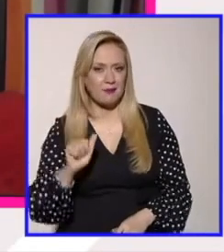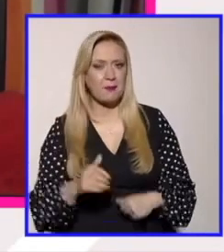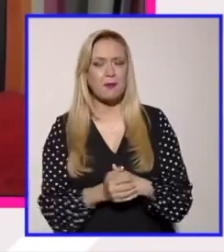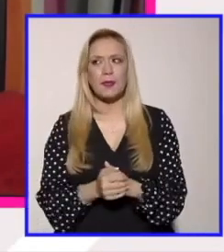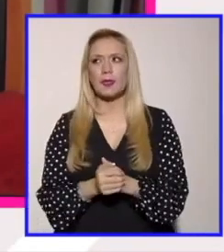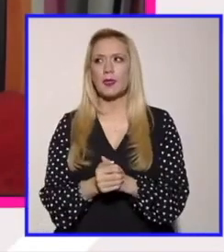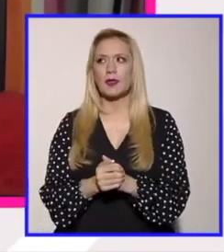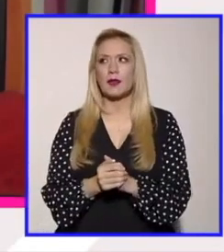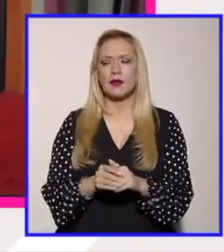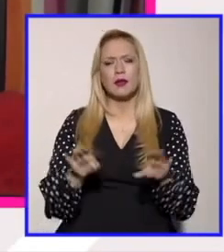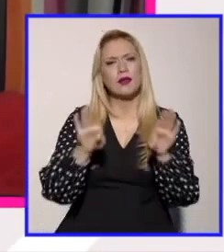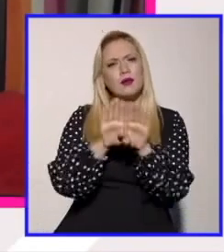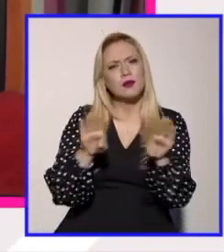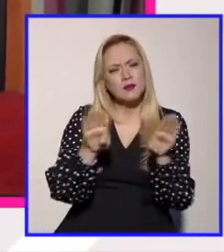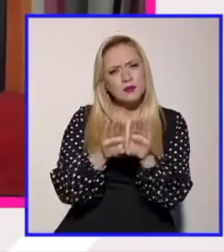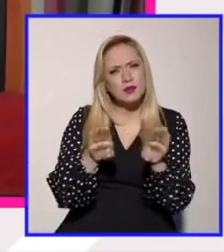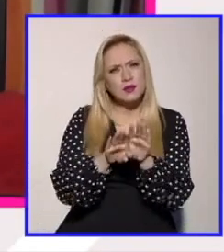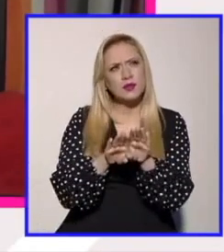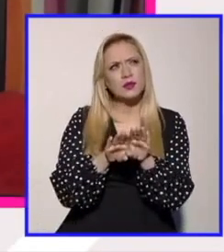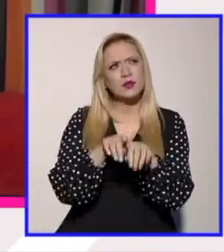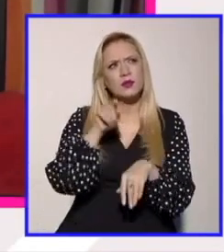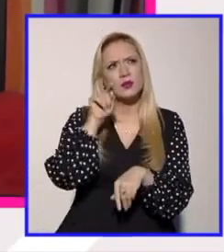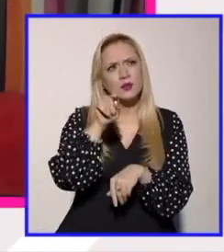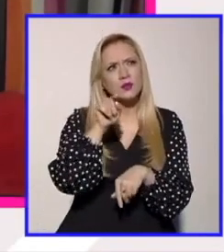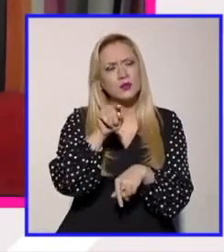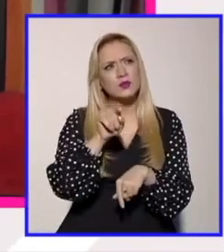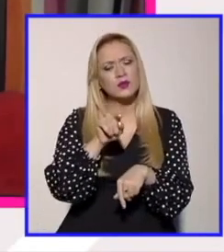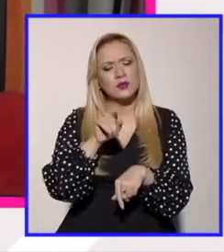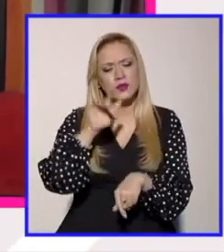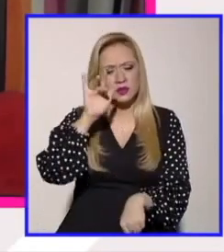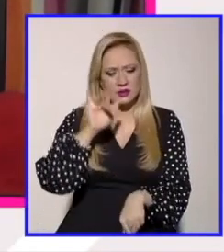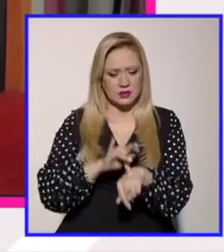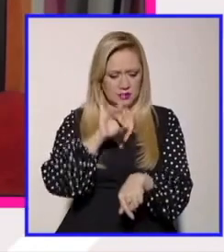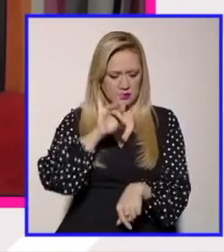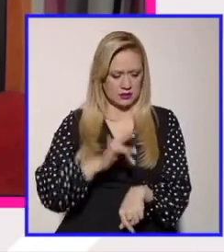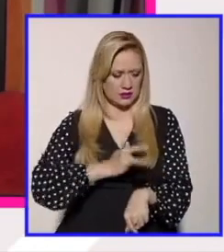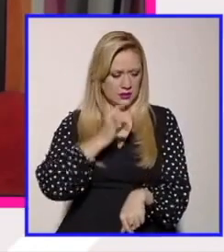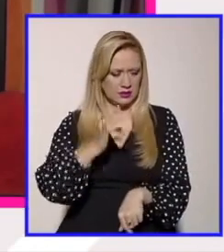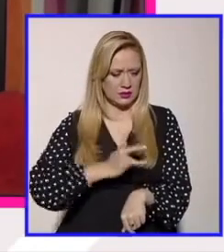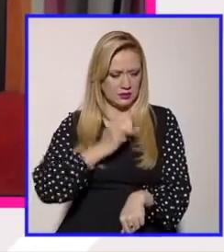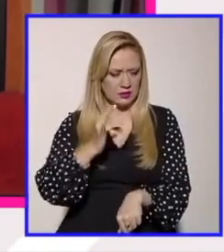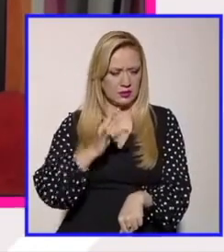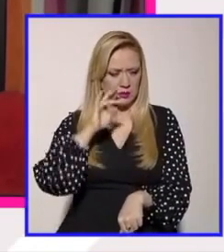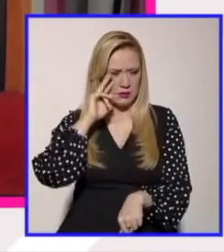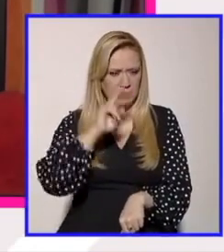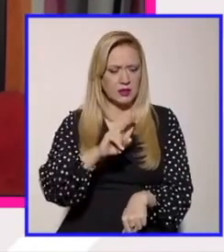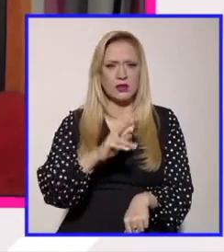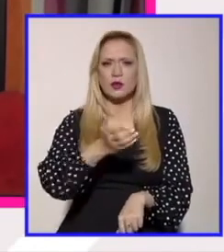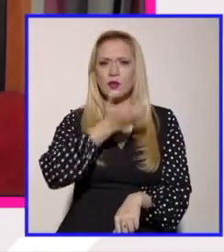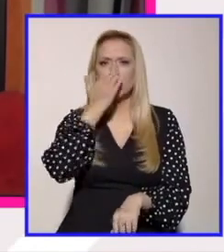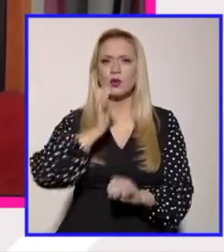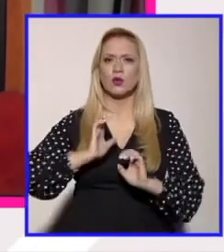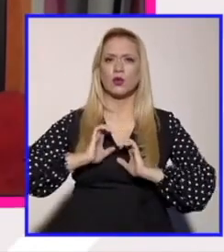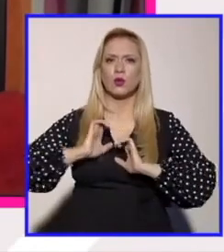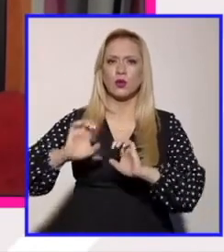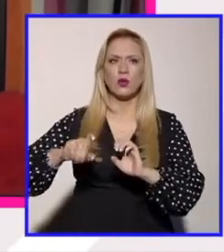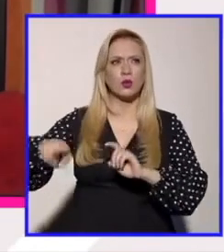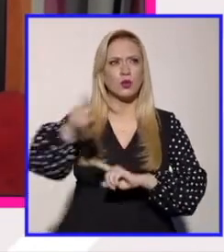sobre estas cuestiones y cómo cómo se tocan al final del día los discursos transodiantes